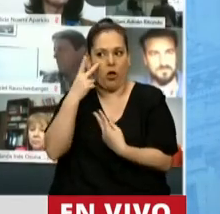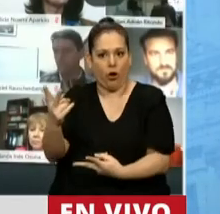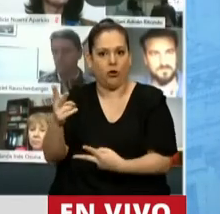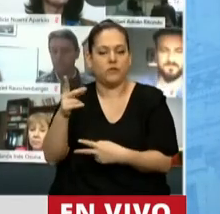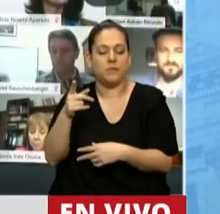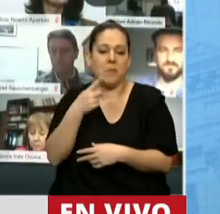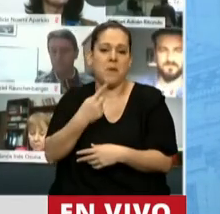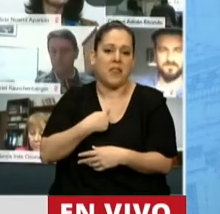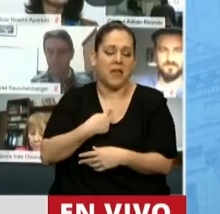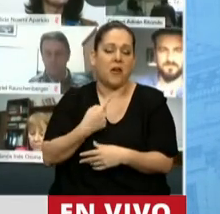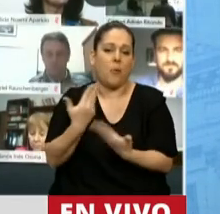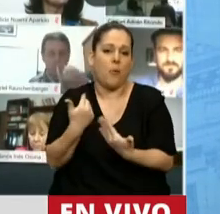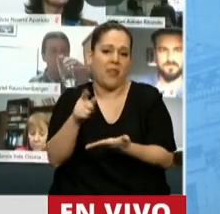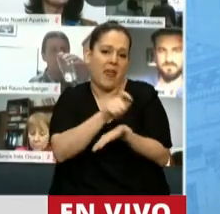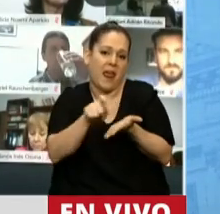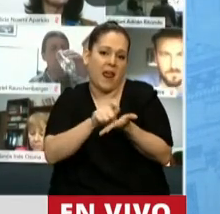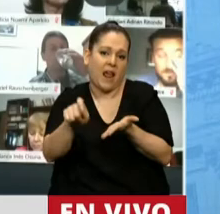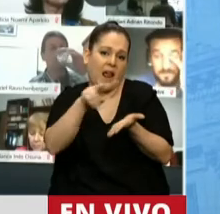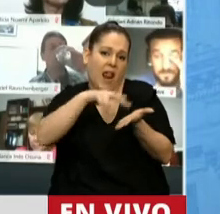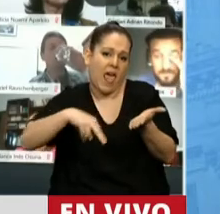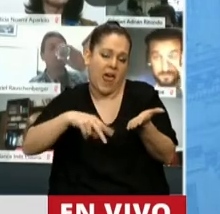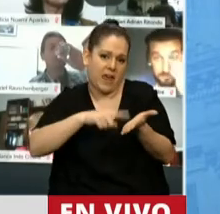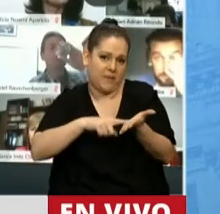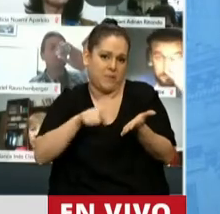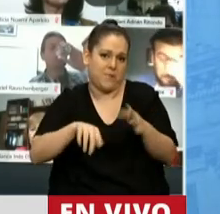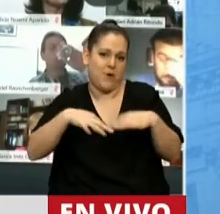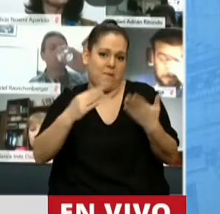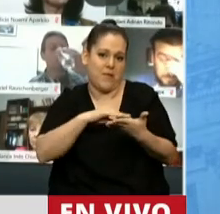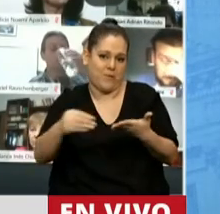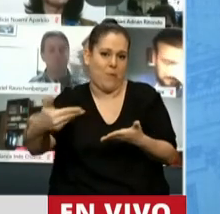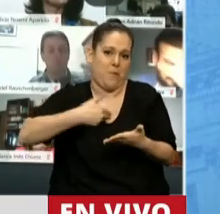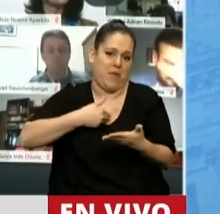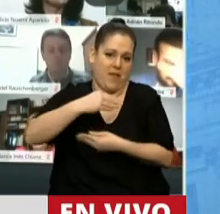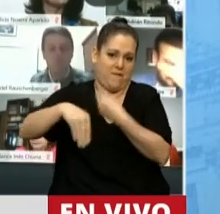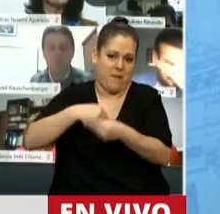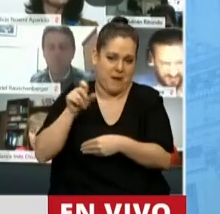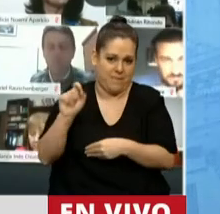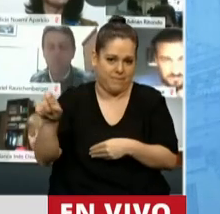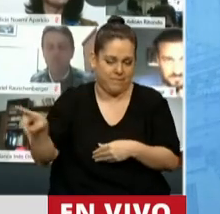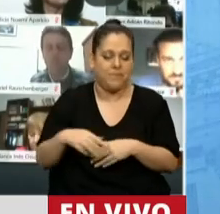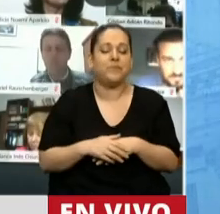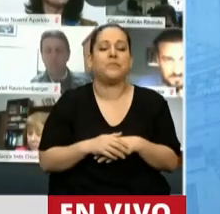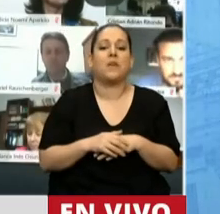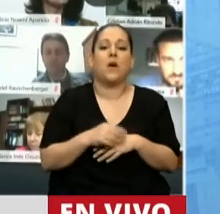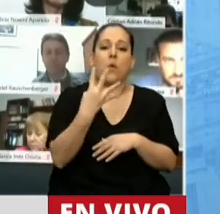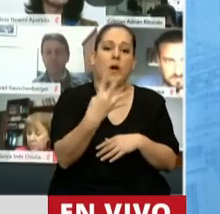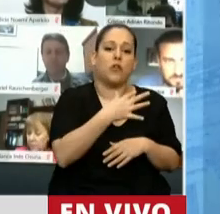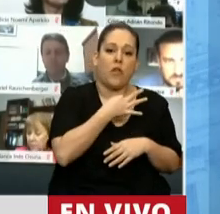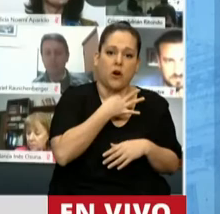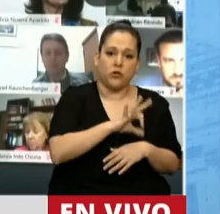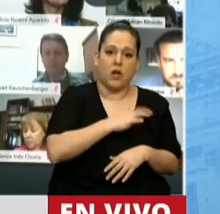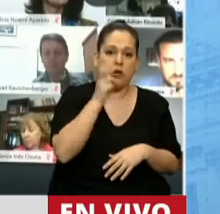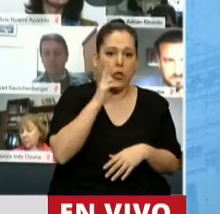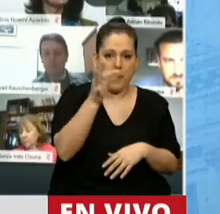favor si pudiera leer esta carta en este recinto. Mariano Moreno, 4 de agosto del